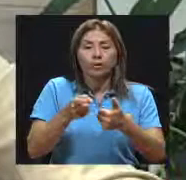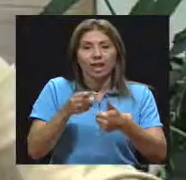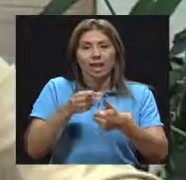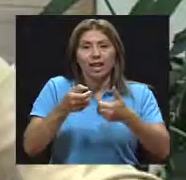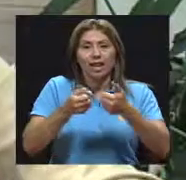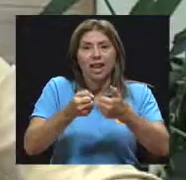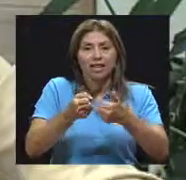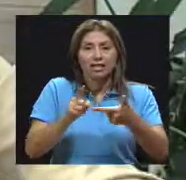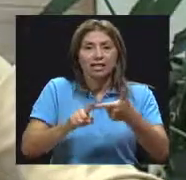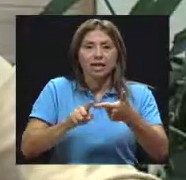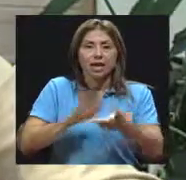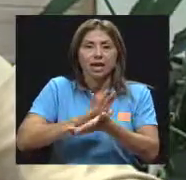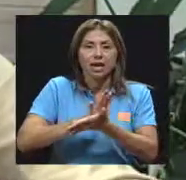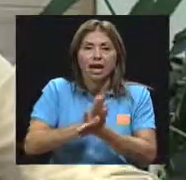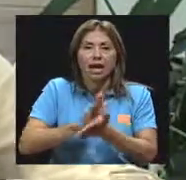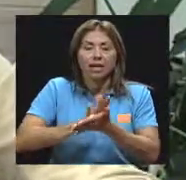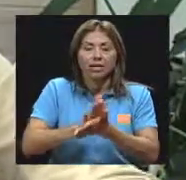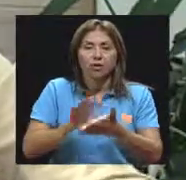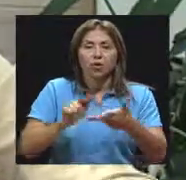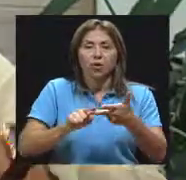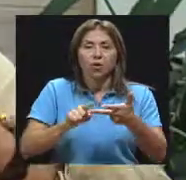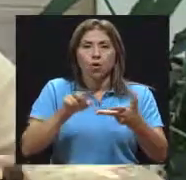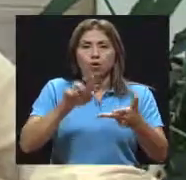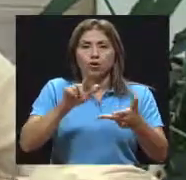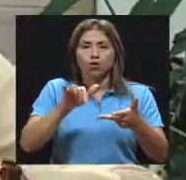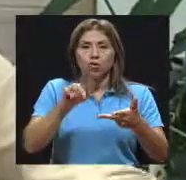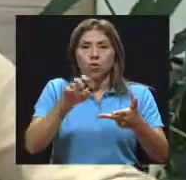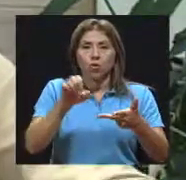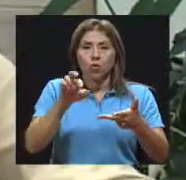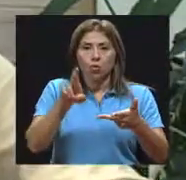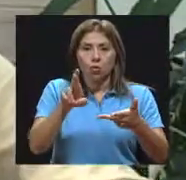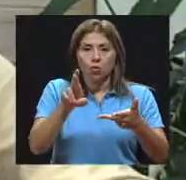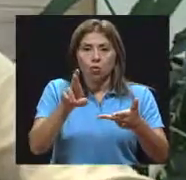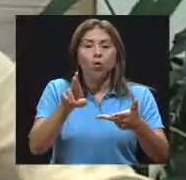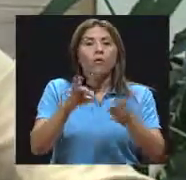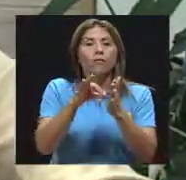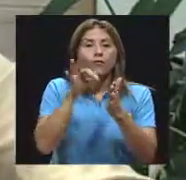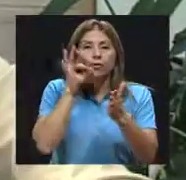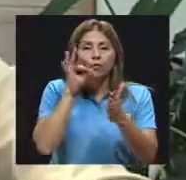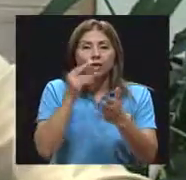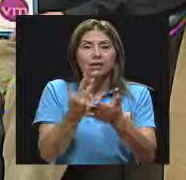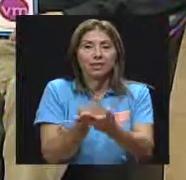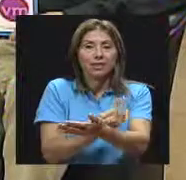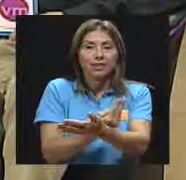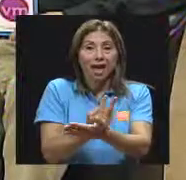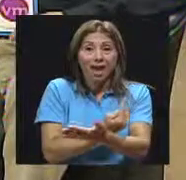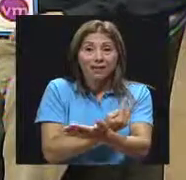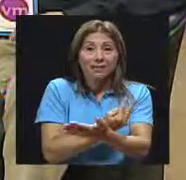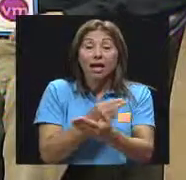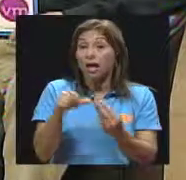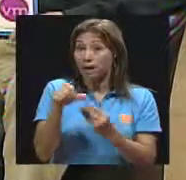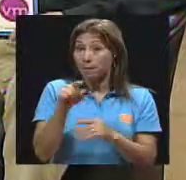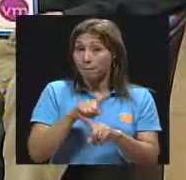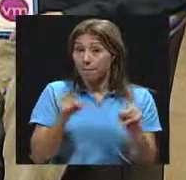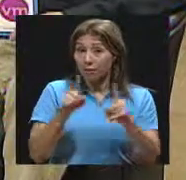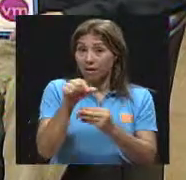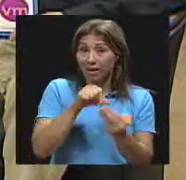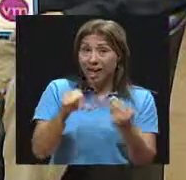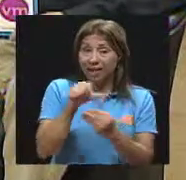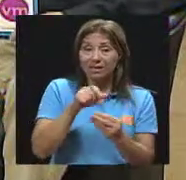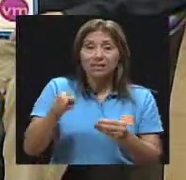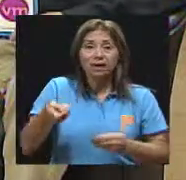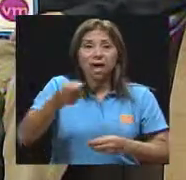que hayan frutas, que hayan vegetales y que hayan grasas y azúcares en cantidades muy limitadas. Porque eso es lo que ha venido,